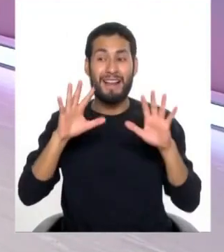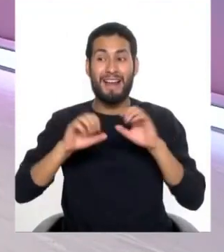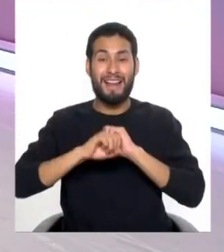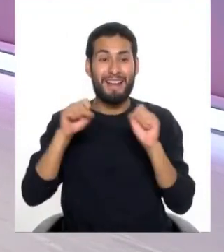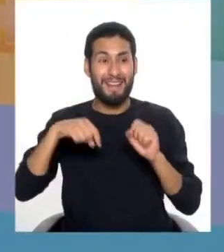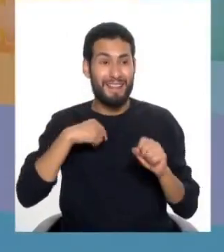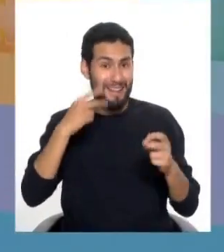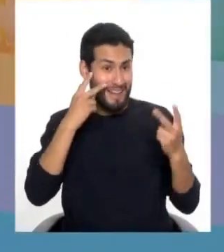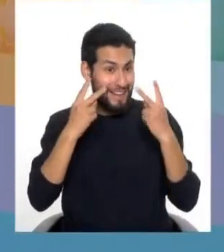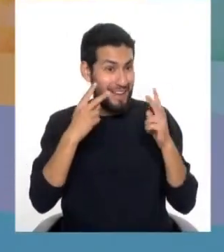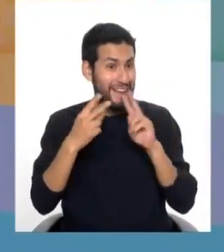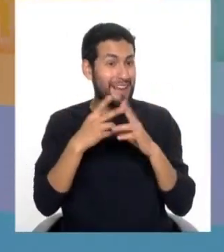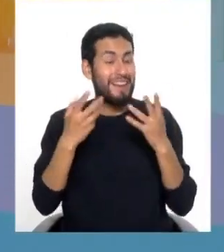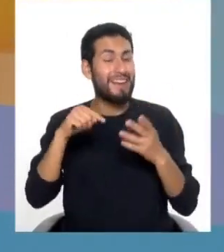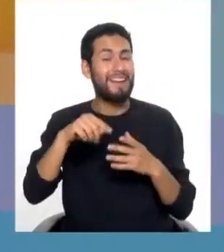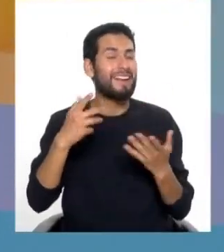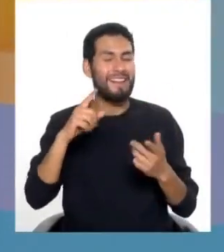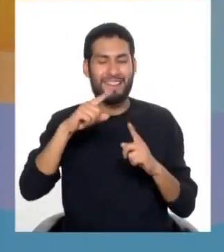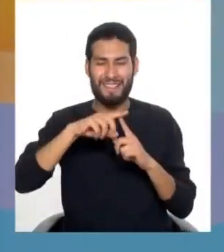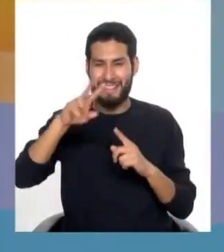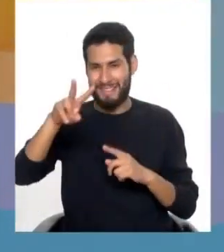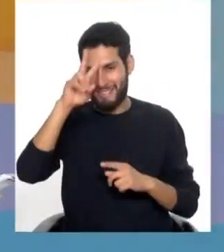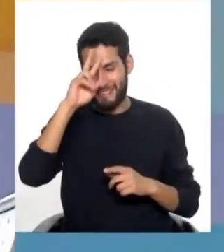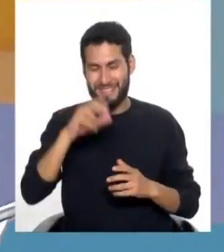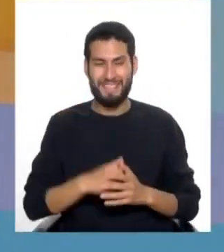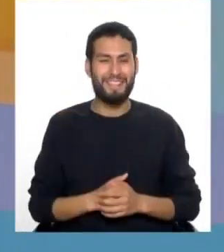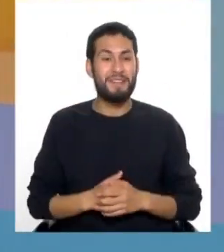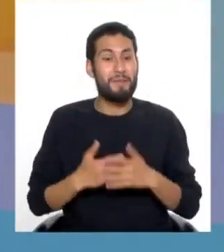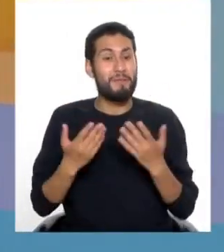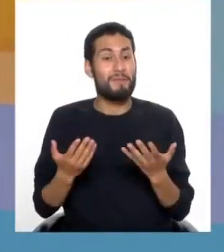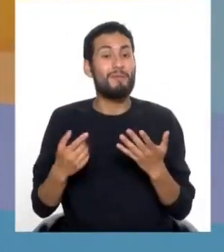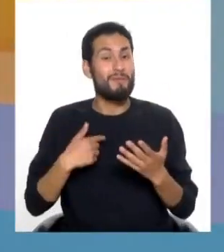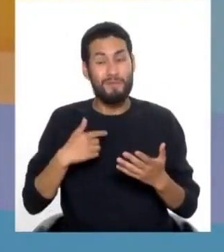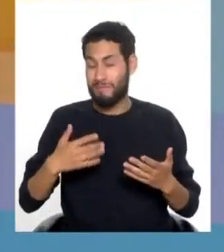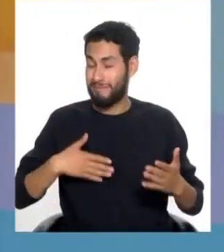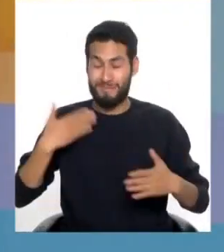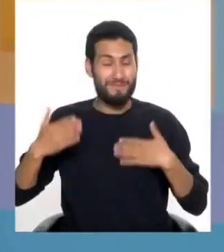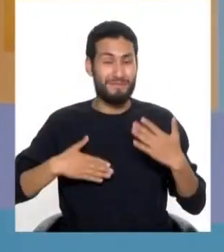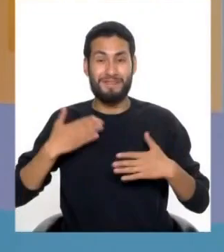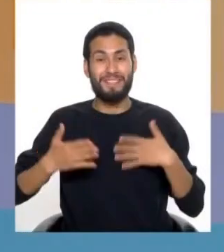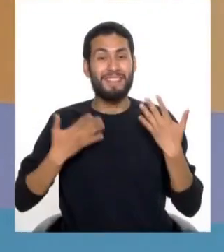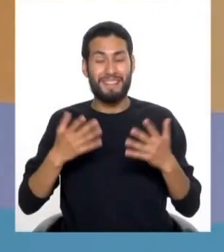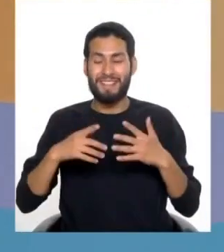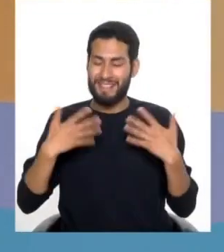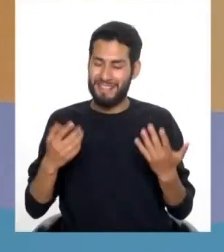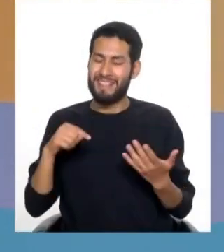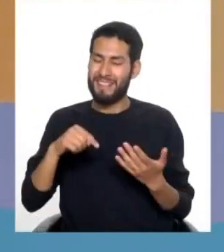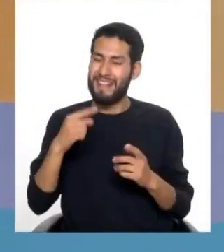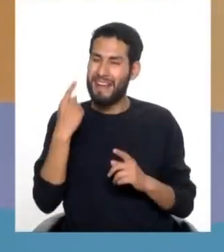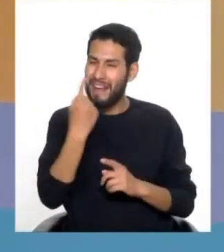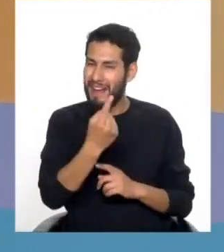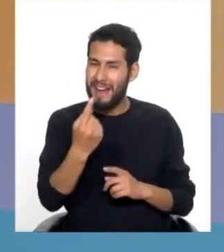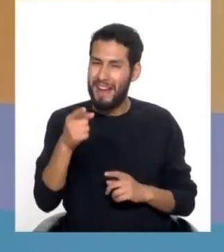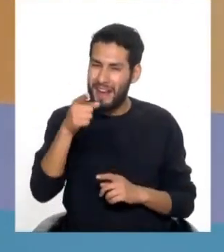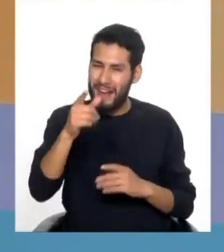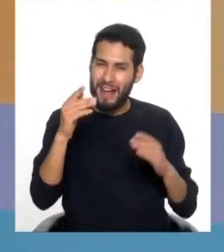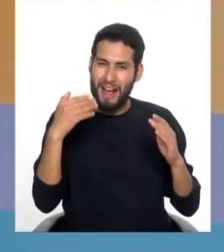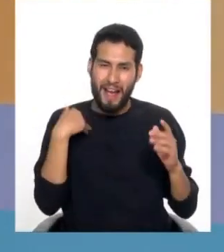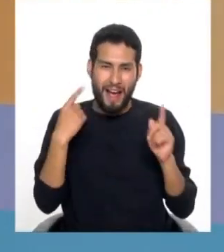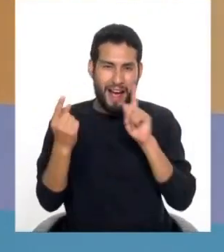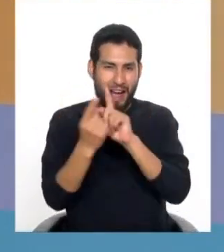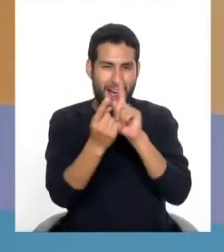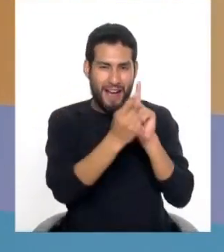vivo y en directo por la señal de TV Perú. Y como siempre, estamos contentos de poder ingresar a cada uno de sus hogares